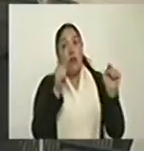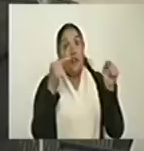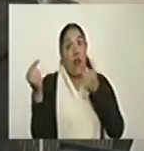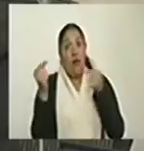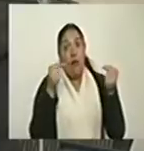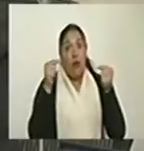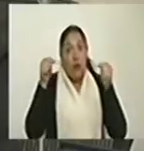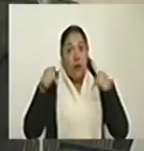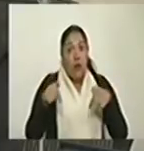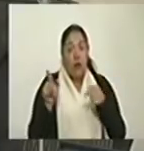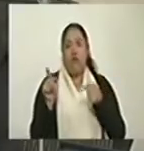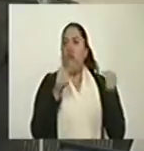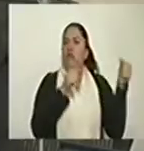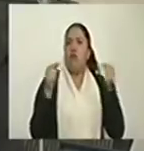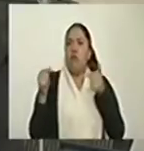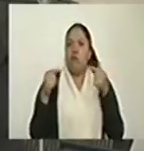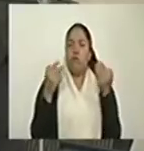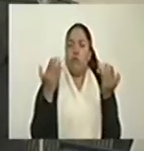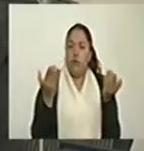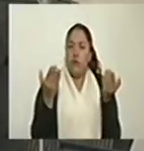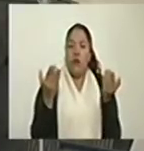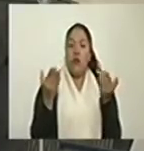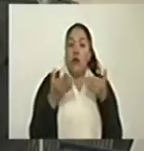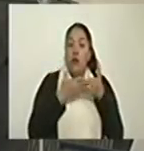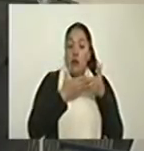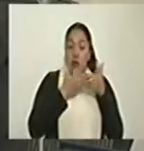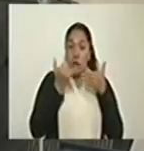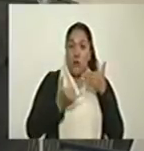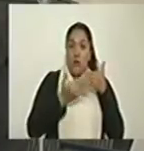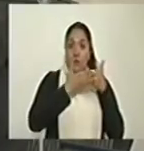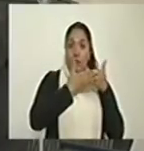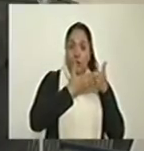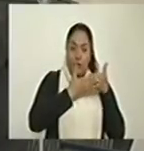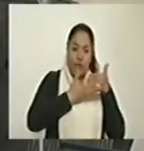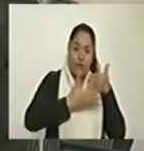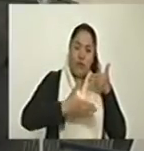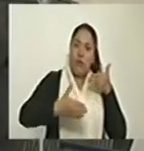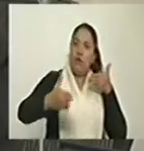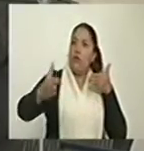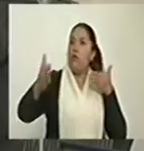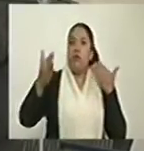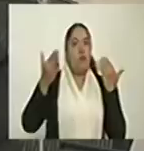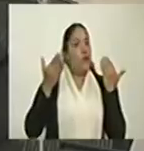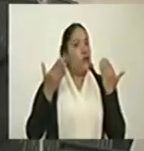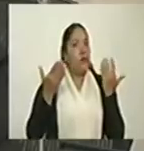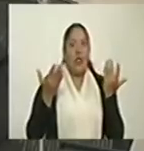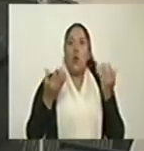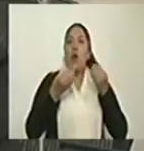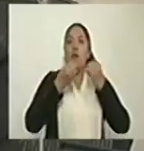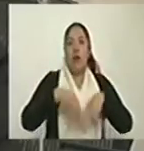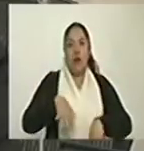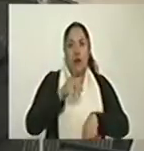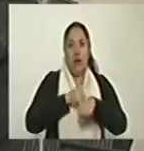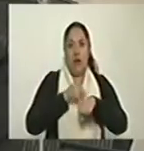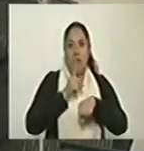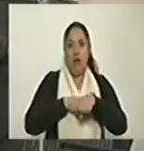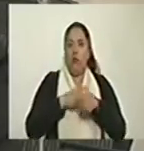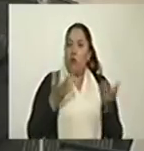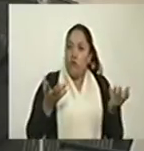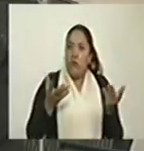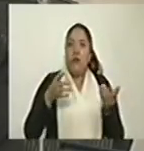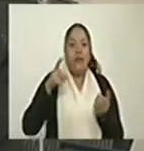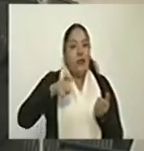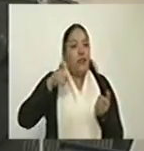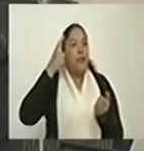inocuo si nosotros de aquí no sacamos una propuesta de política pública al menos